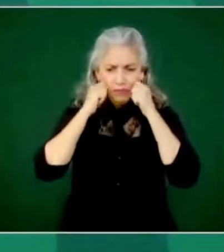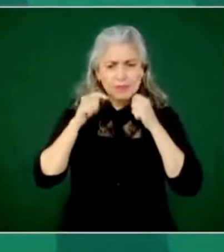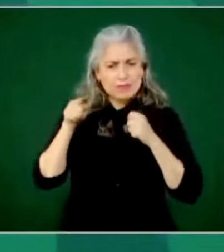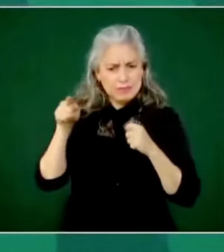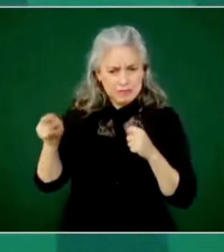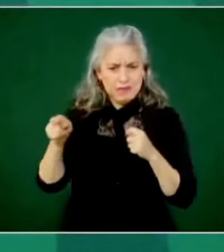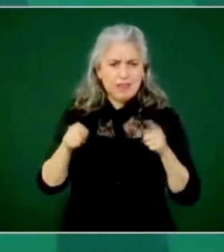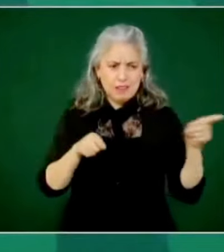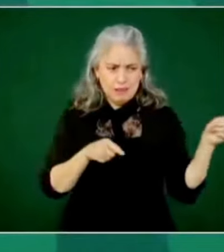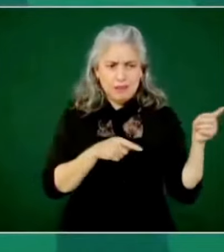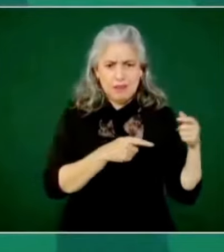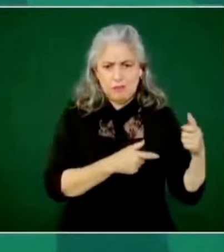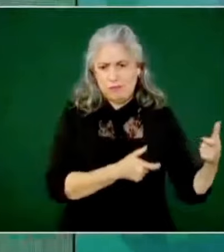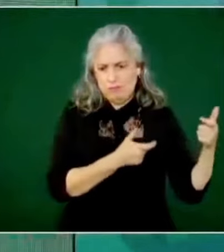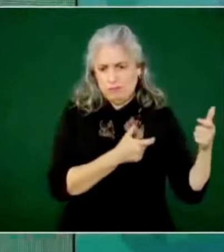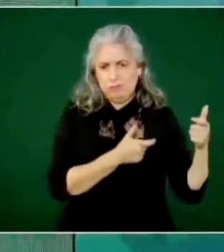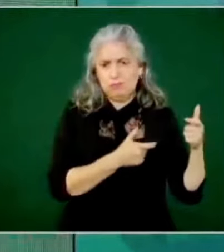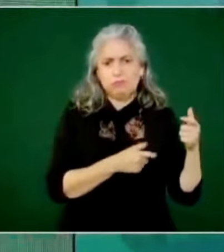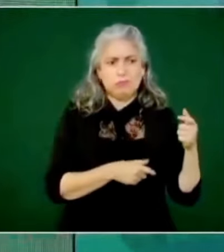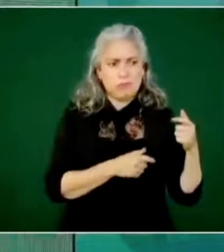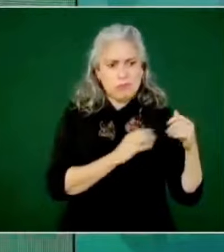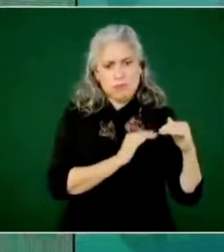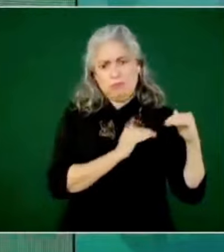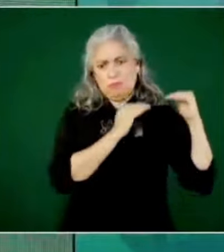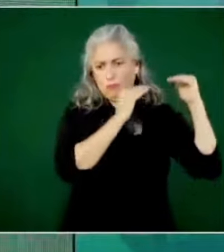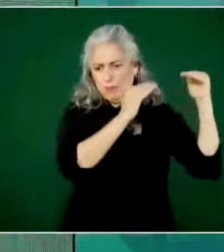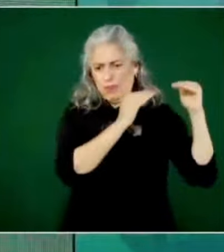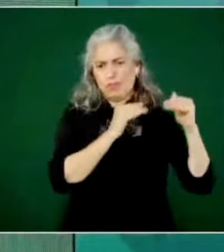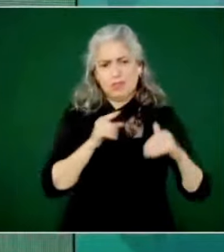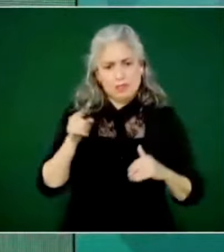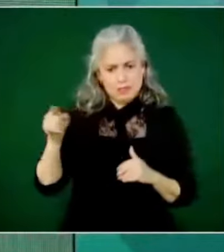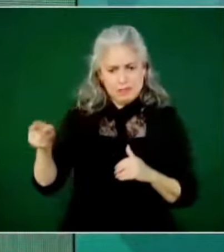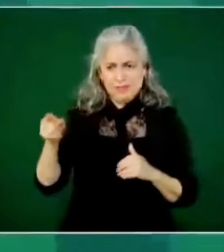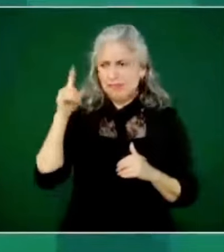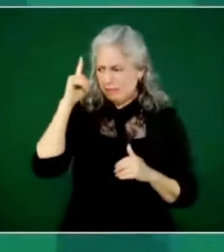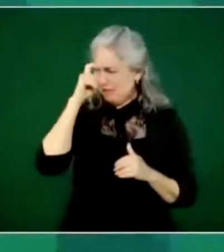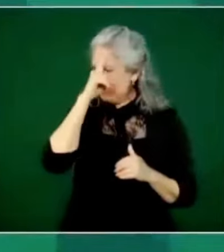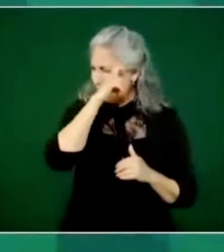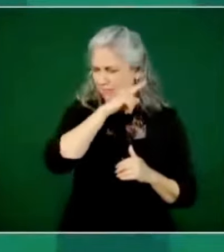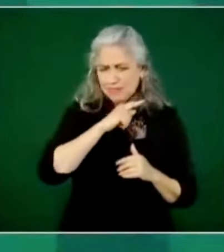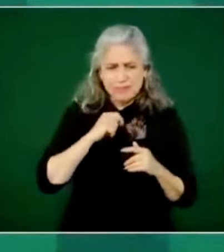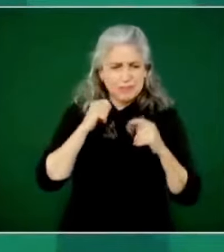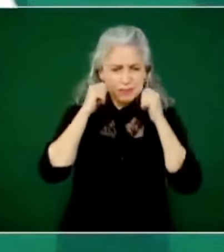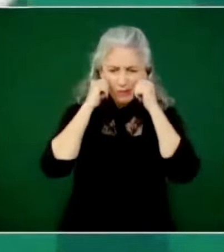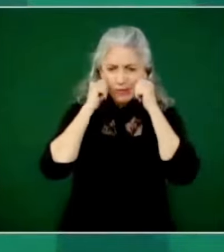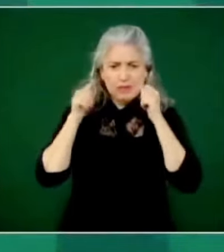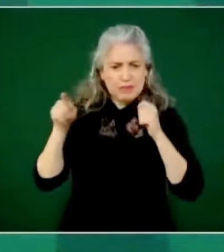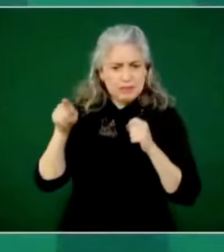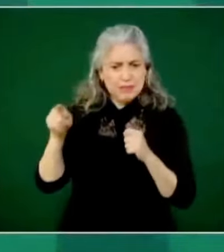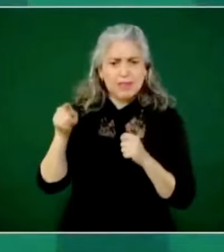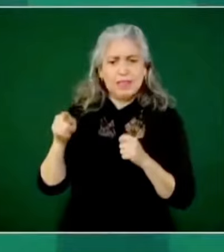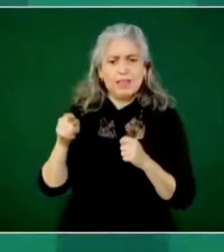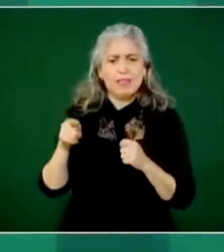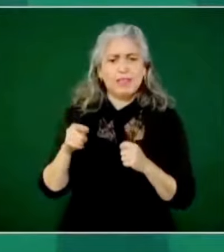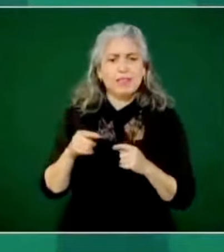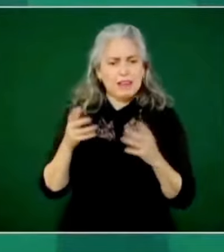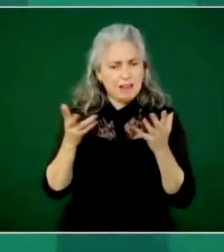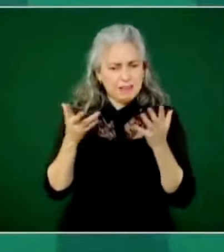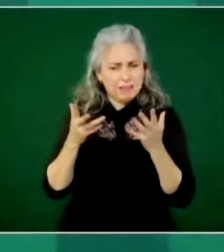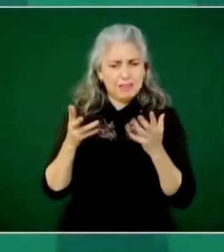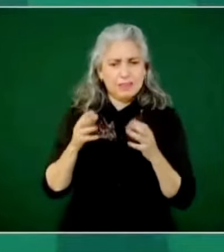muy difíciles, porque se había ido